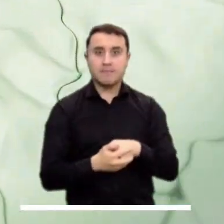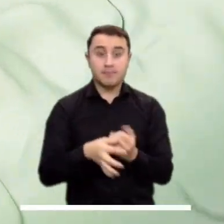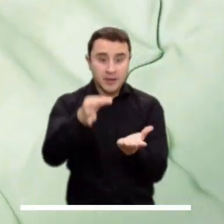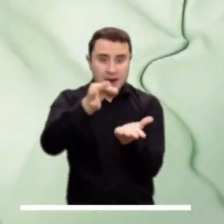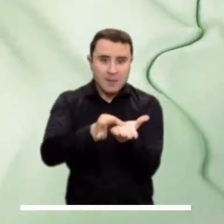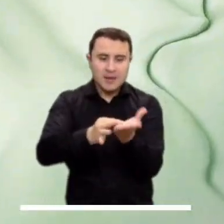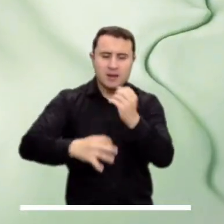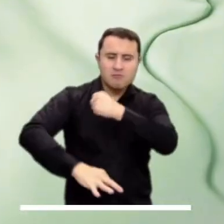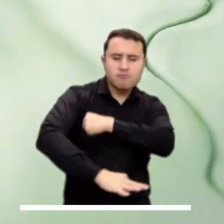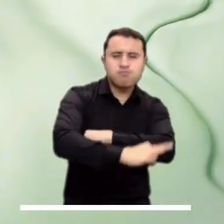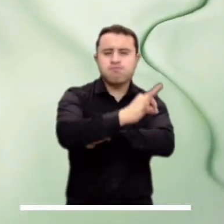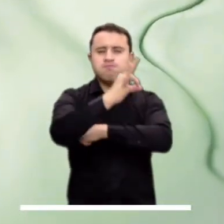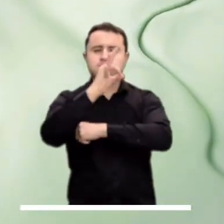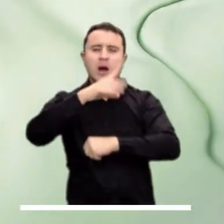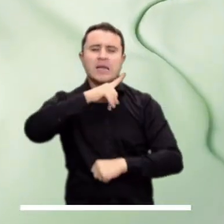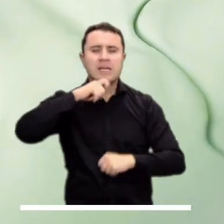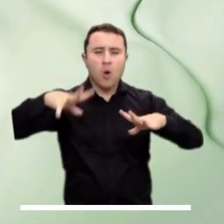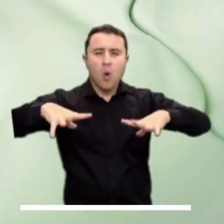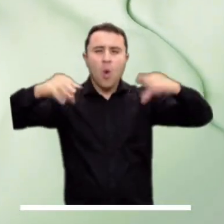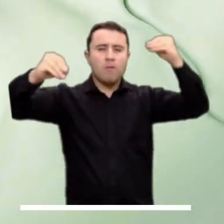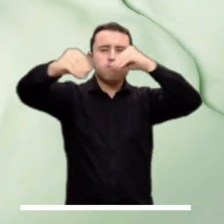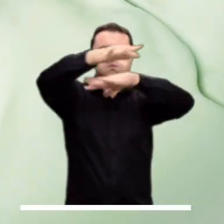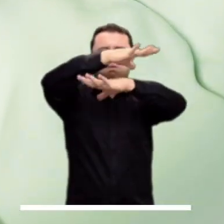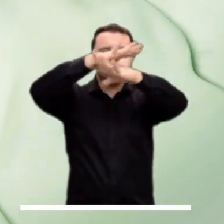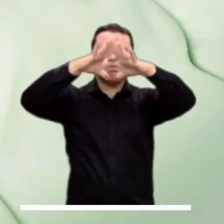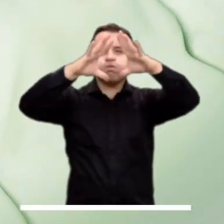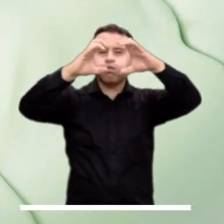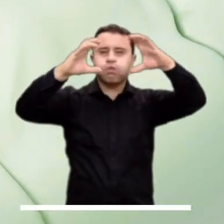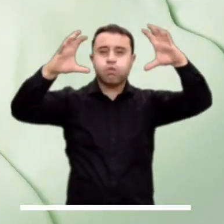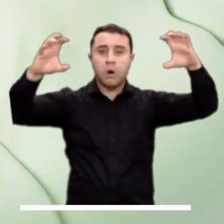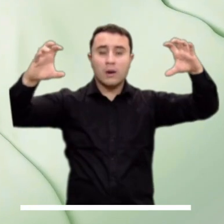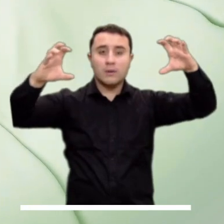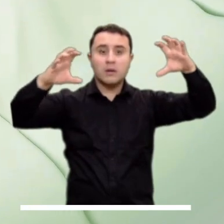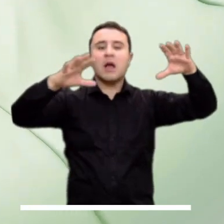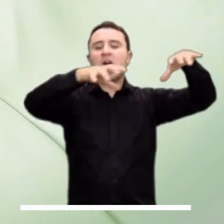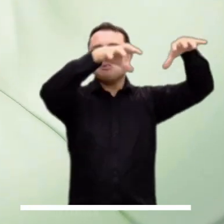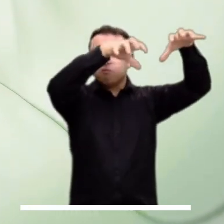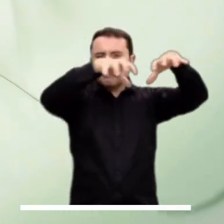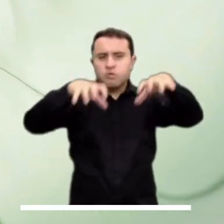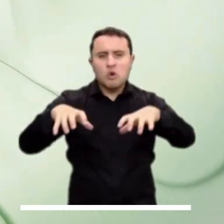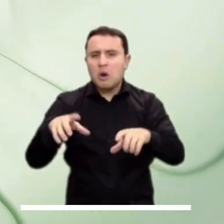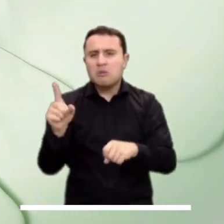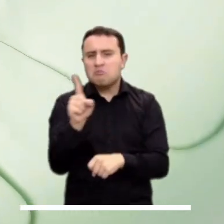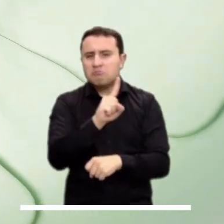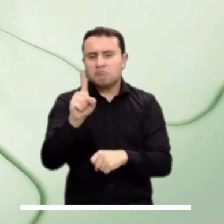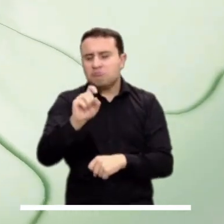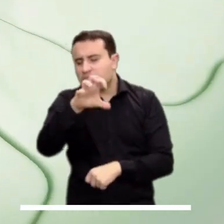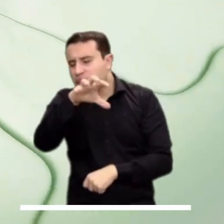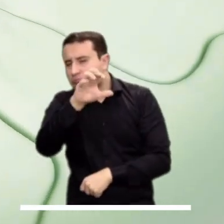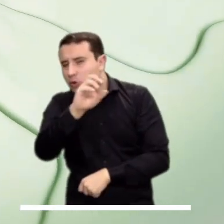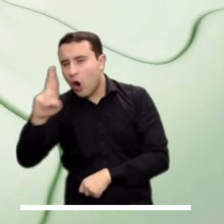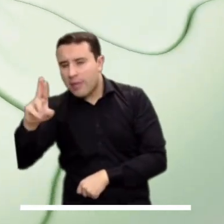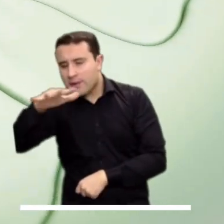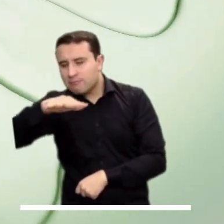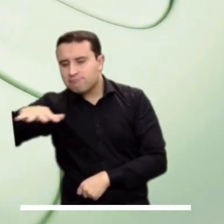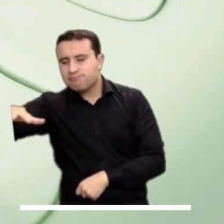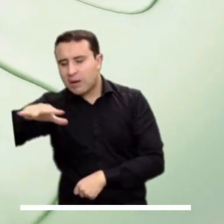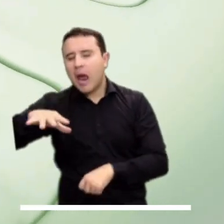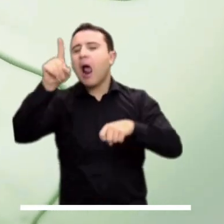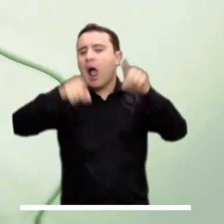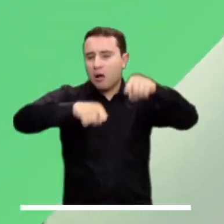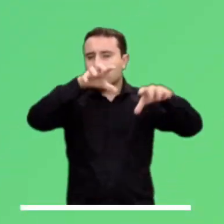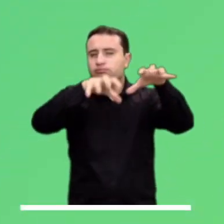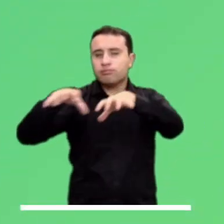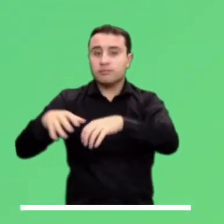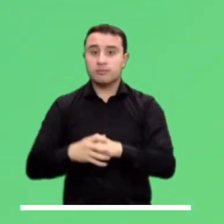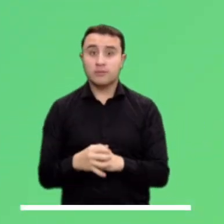Guainía. La capital del país despierta con tiempo seco y presencia parcial de nubes, por lo cual existe una baja probabilidad de lluvias al